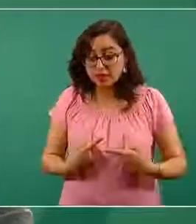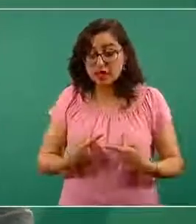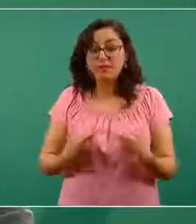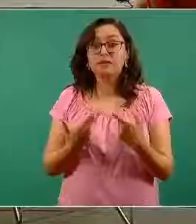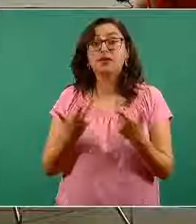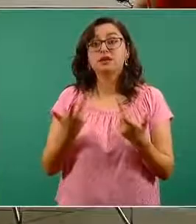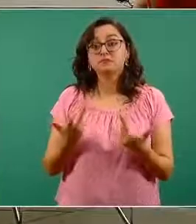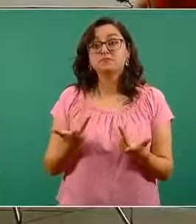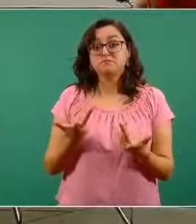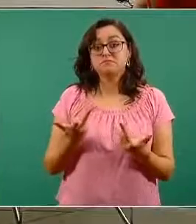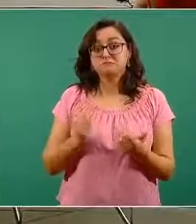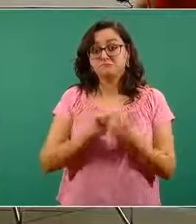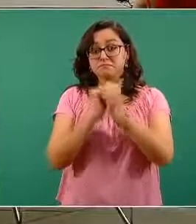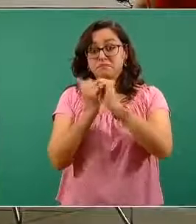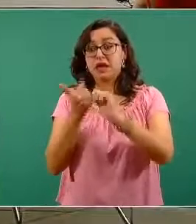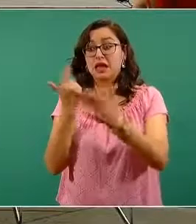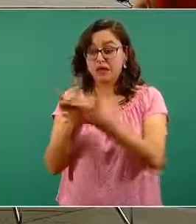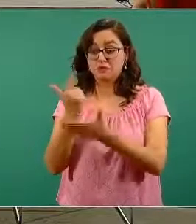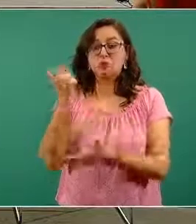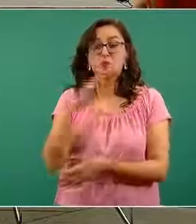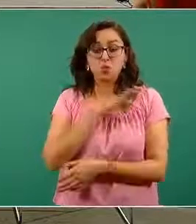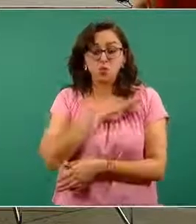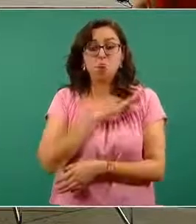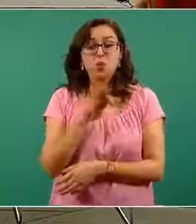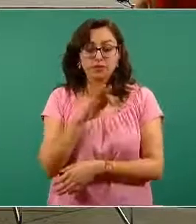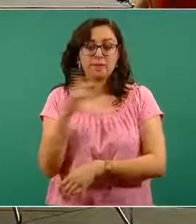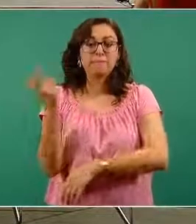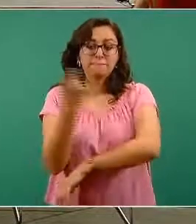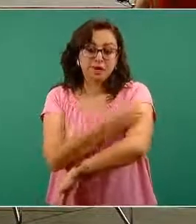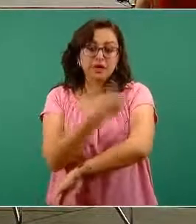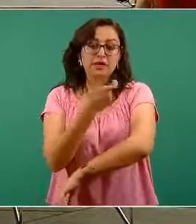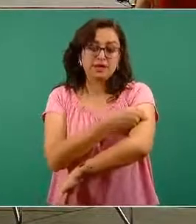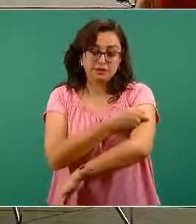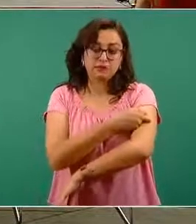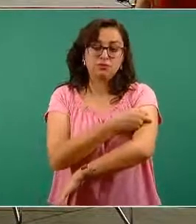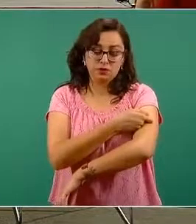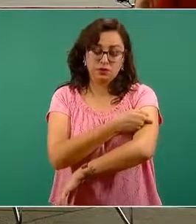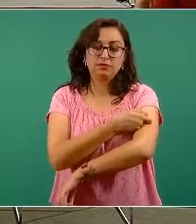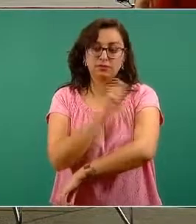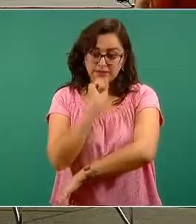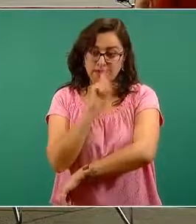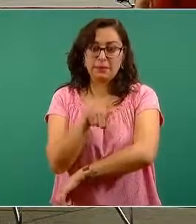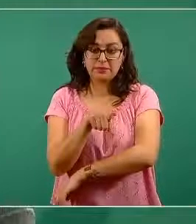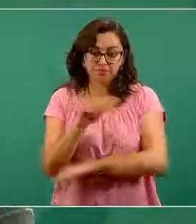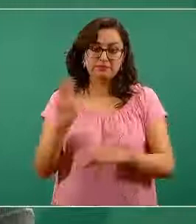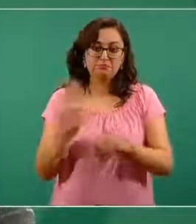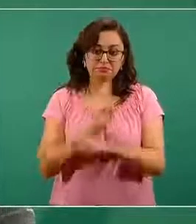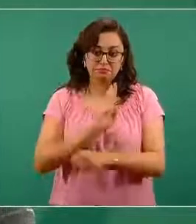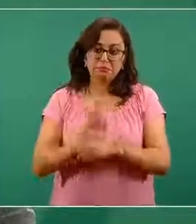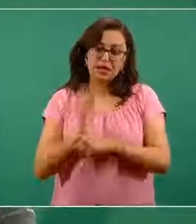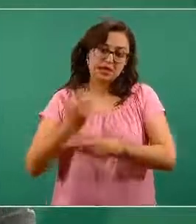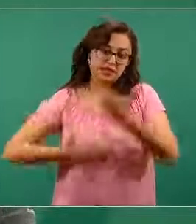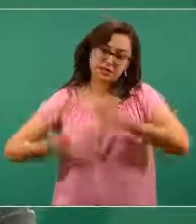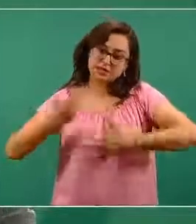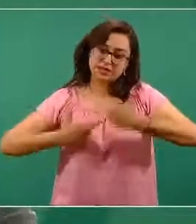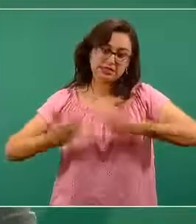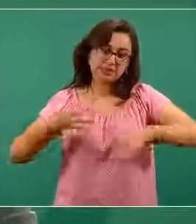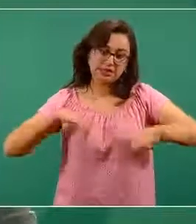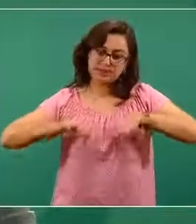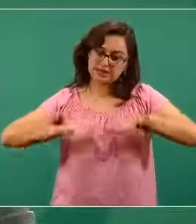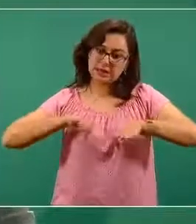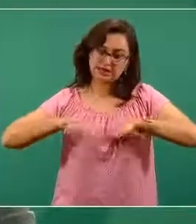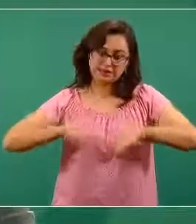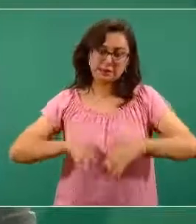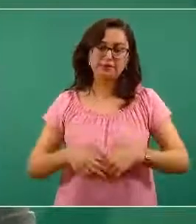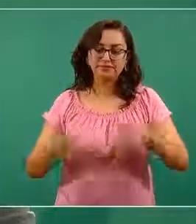presentar un cuadro grave, se pueden beneficiar de la vacunación y retornar a sus labores